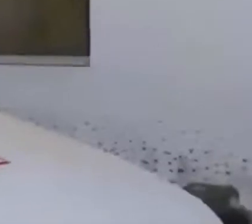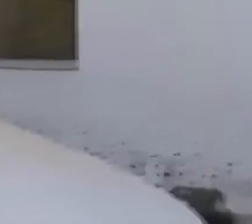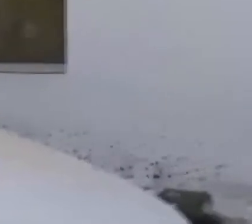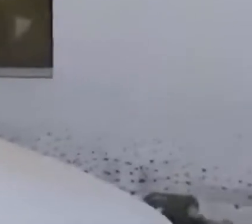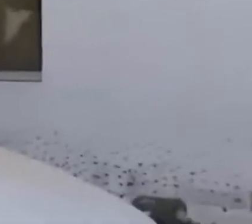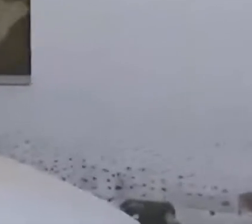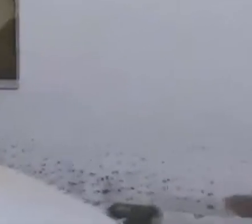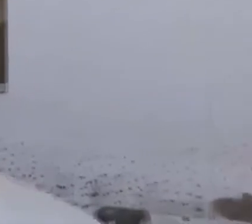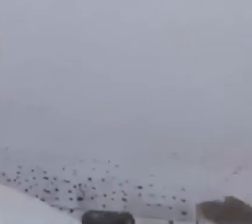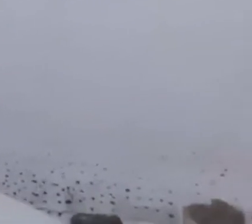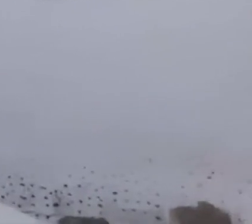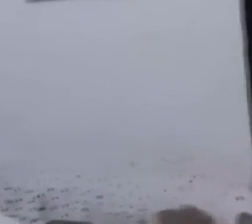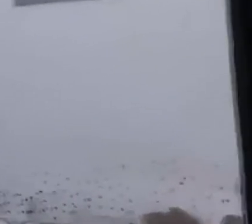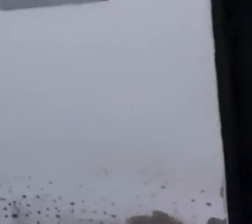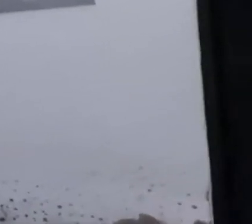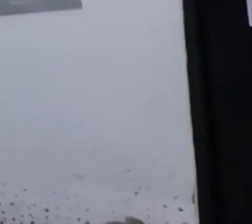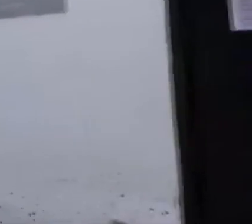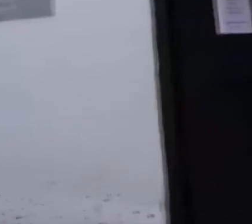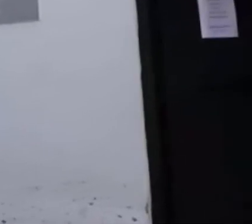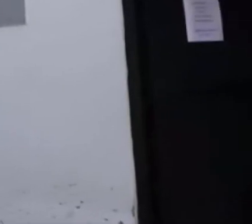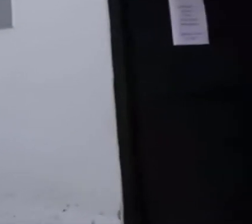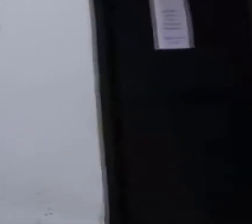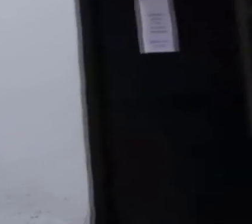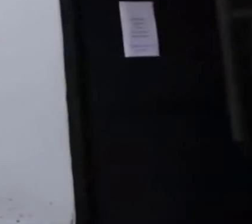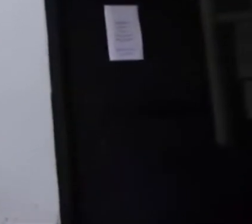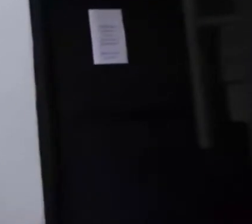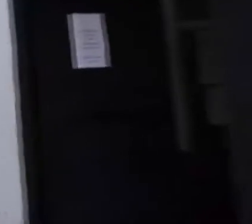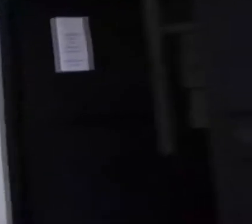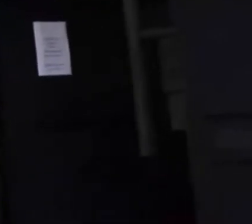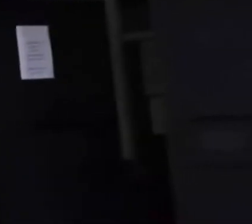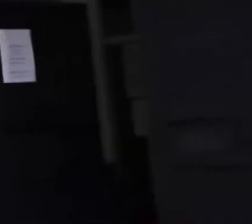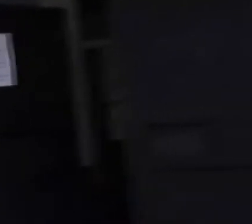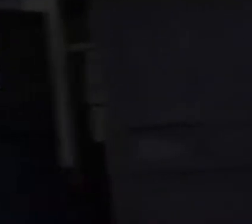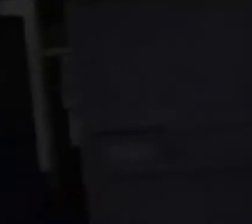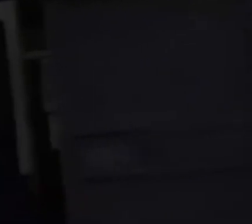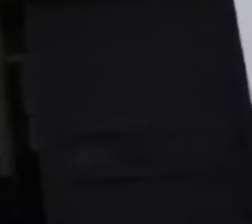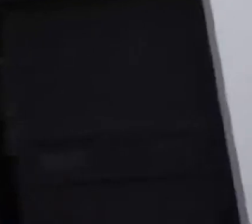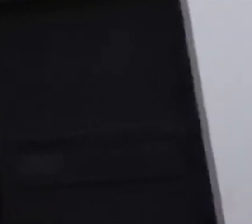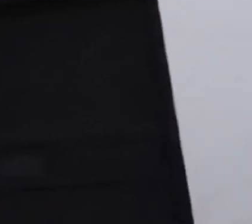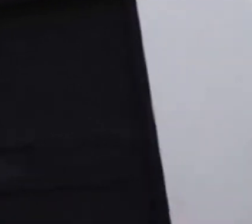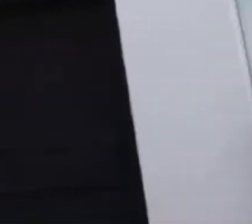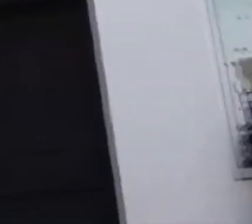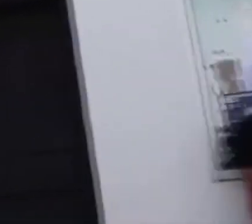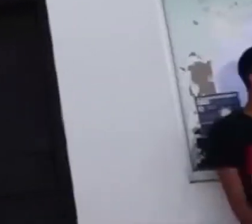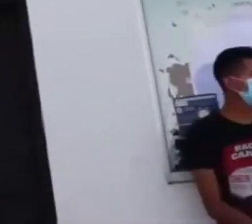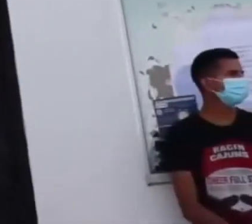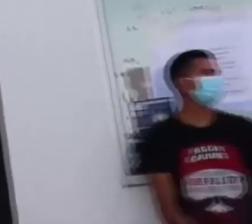desplazarse desde sus veredas entre tres y cuatro horas, llegan al puesto de salud y no encuentran quien los atienda.